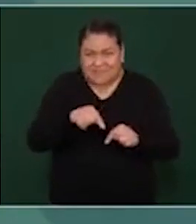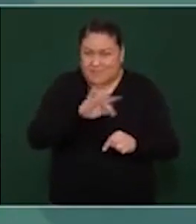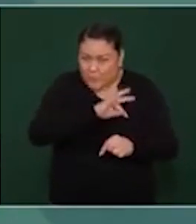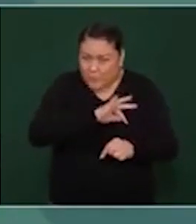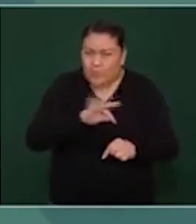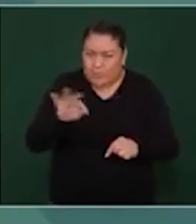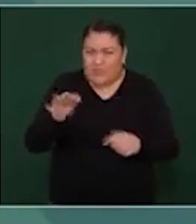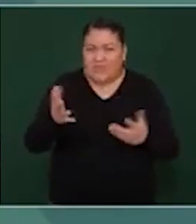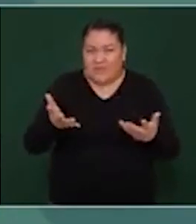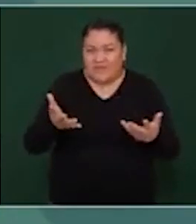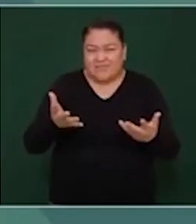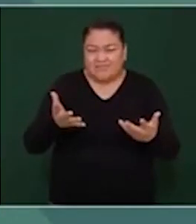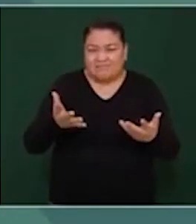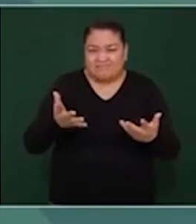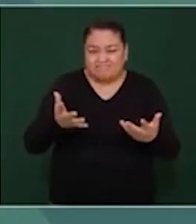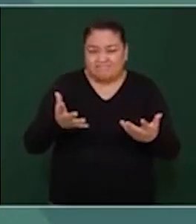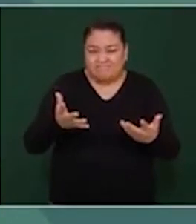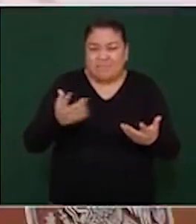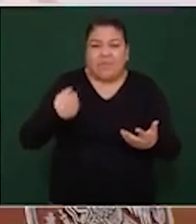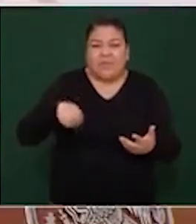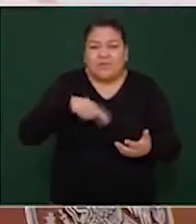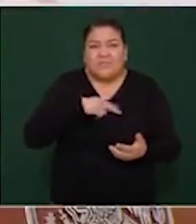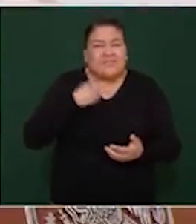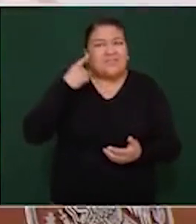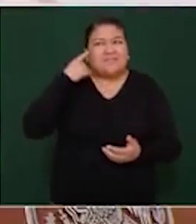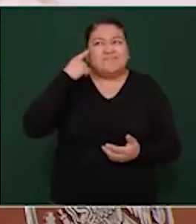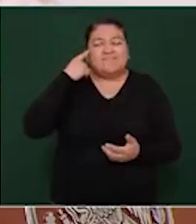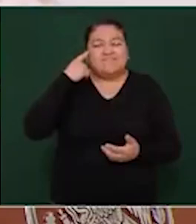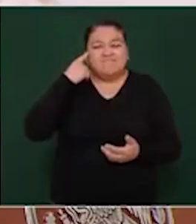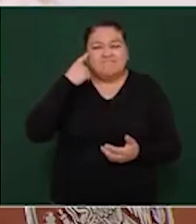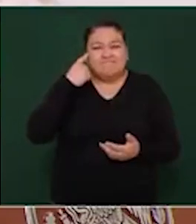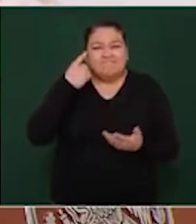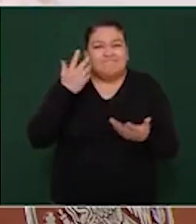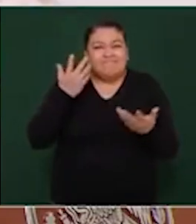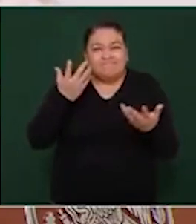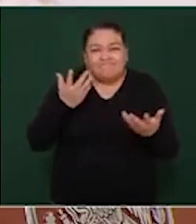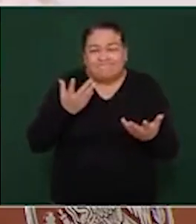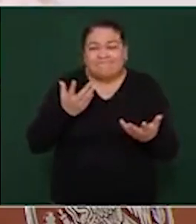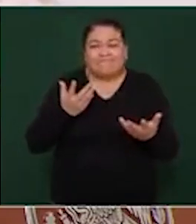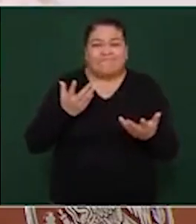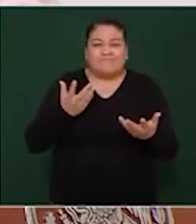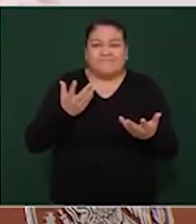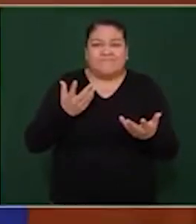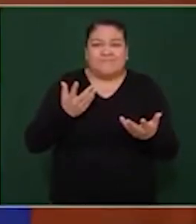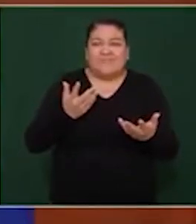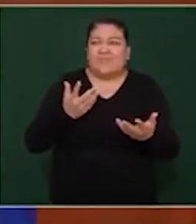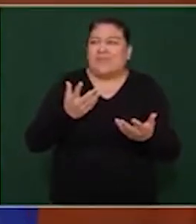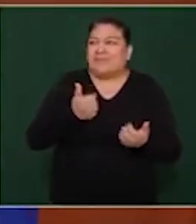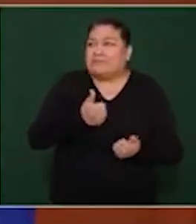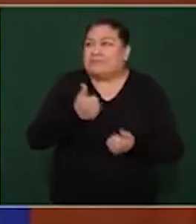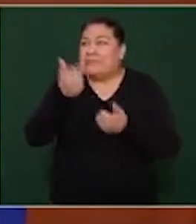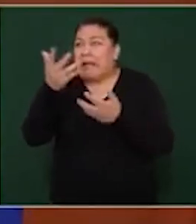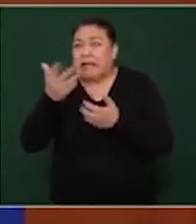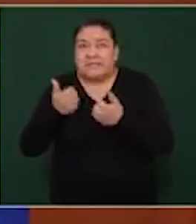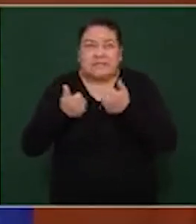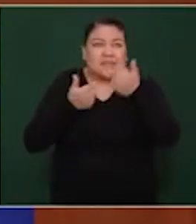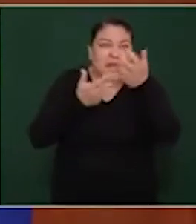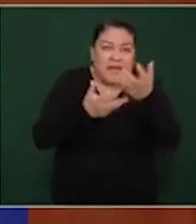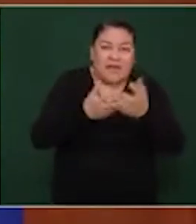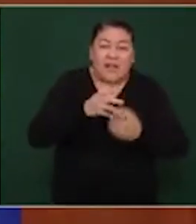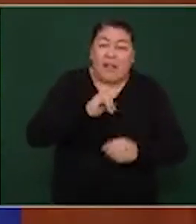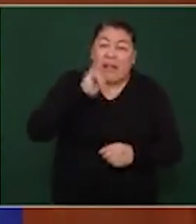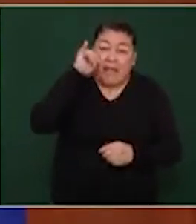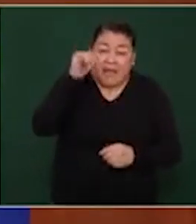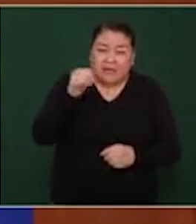no necesitamos traslados largos